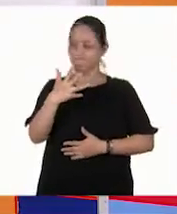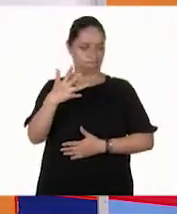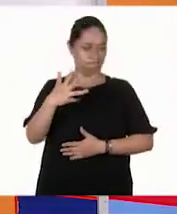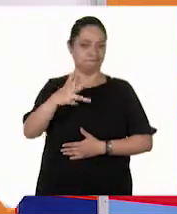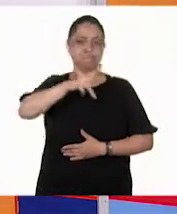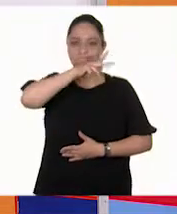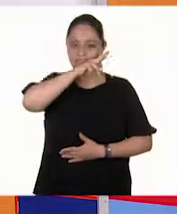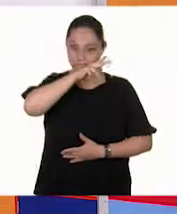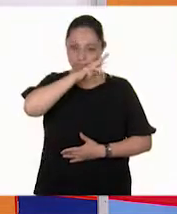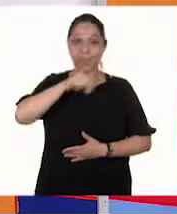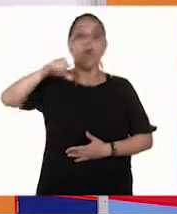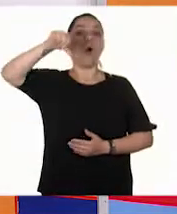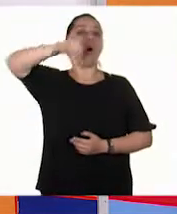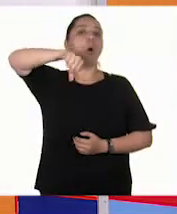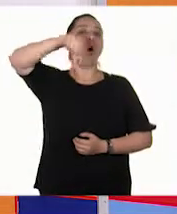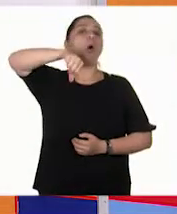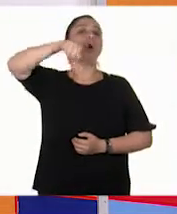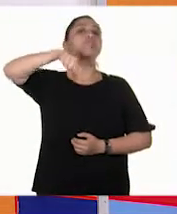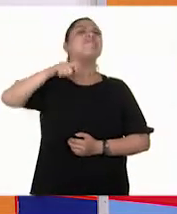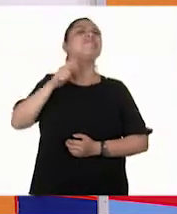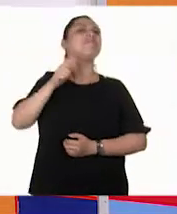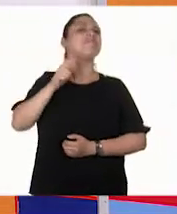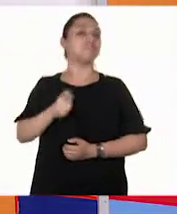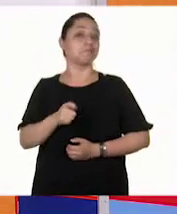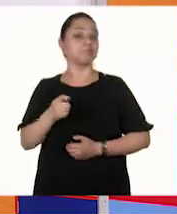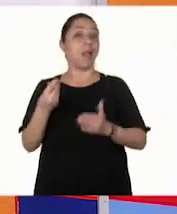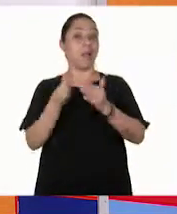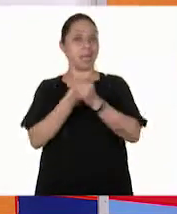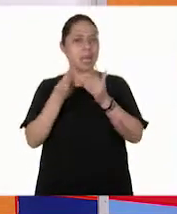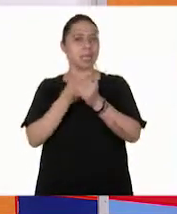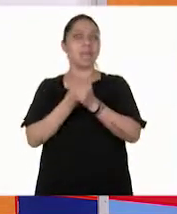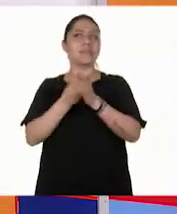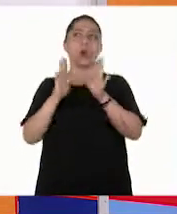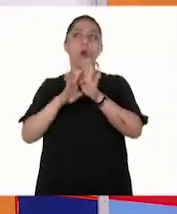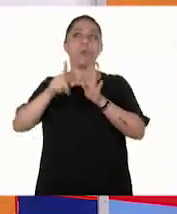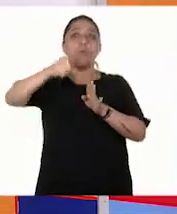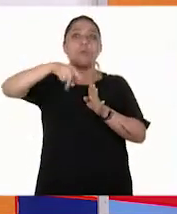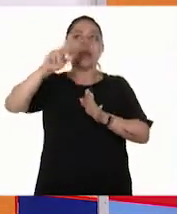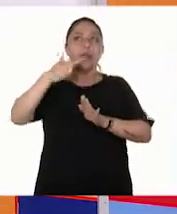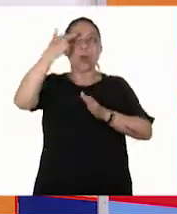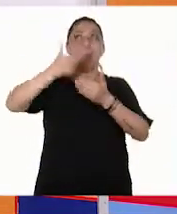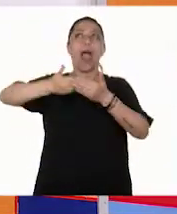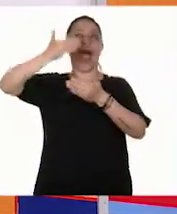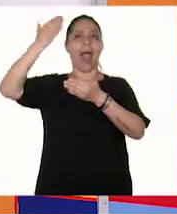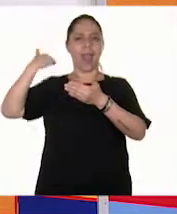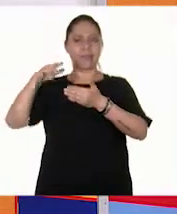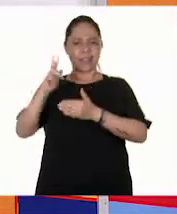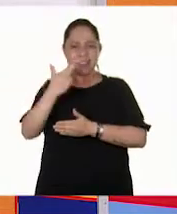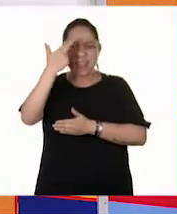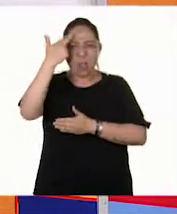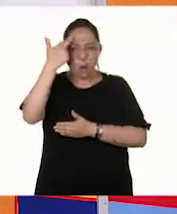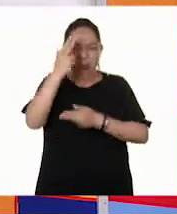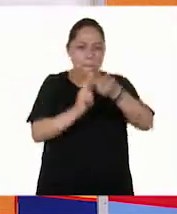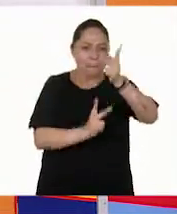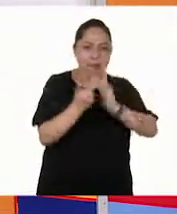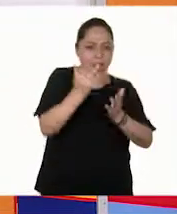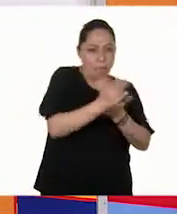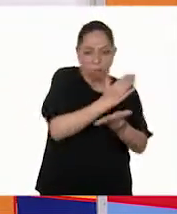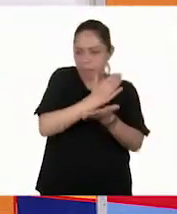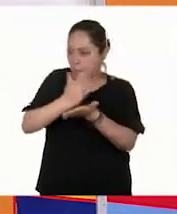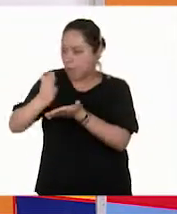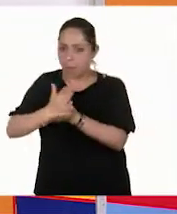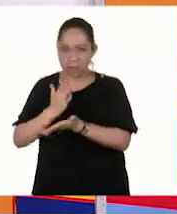no se preocupen porque el día de hoy precisamente tenemos una clase de repaso. ¿Recuerdan cuando hablamos de la clasificación de las plantas?